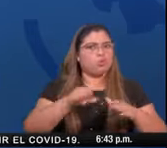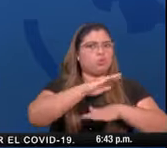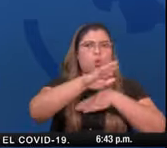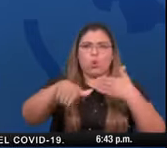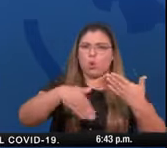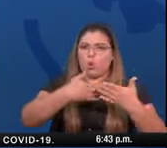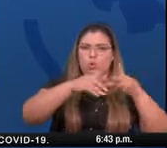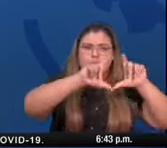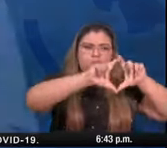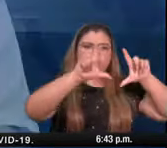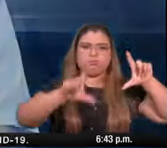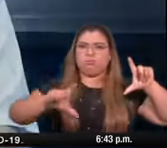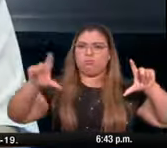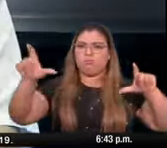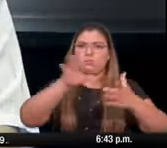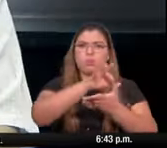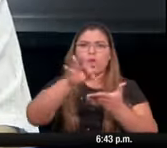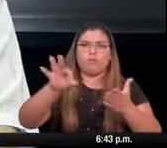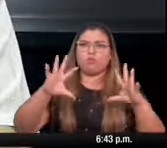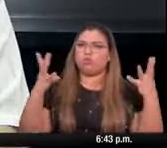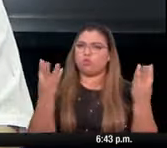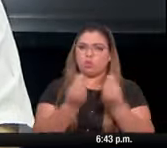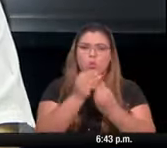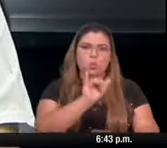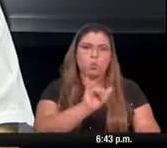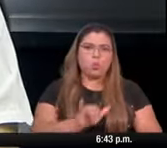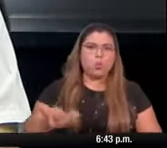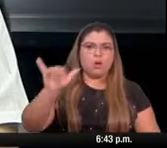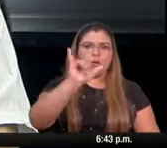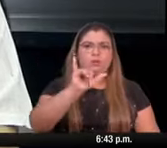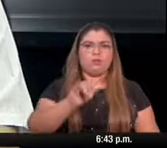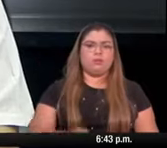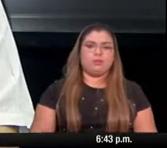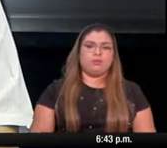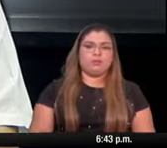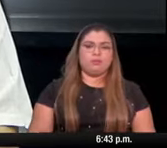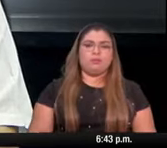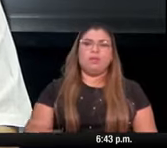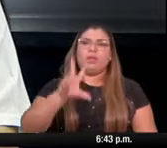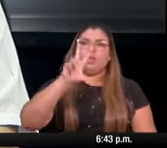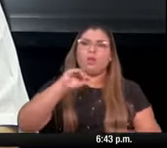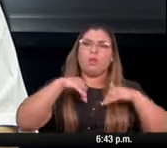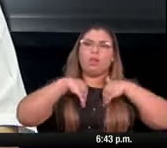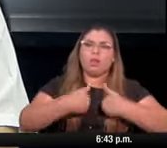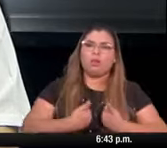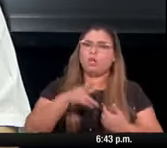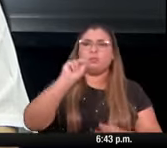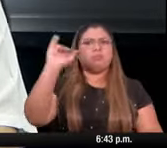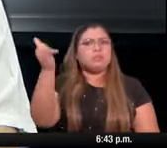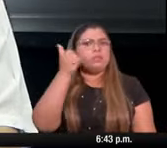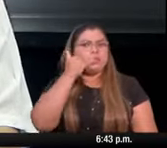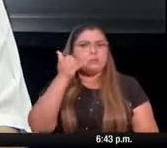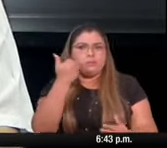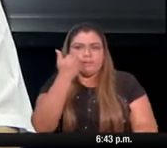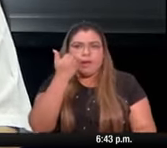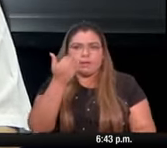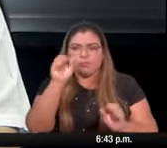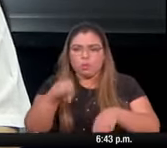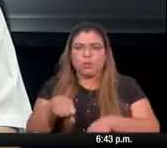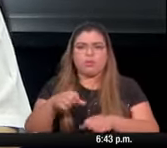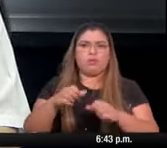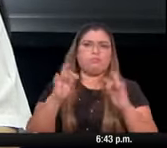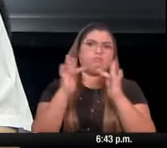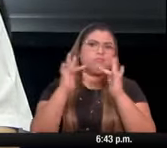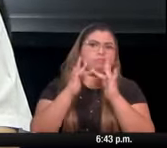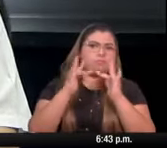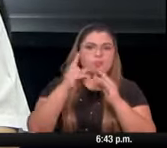la república y usted lo invitamos a que no pierda su tiempo ni se agote sino que use esta facilidad para que usted pueda